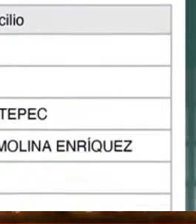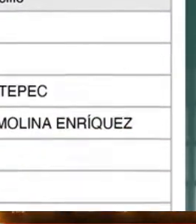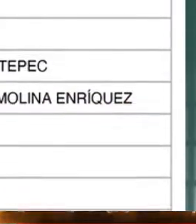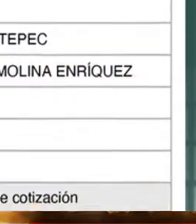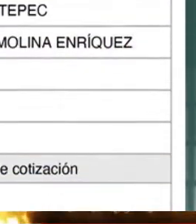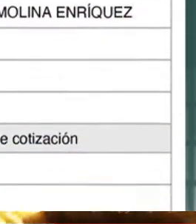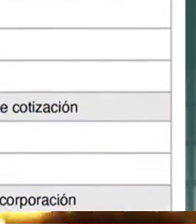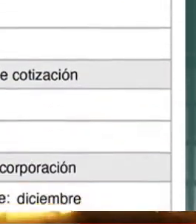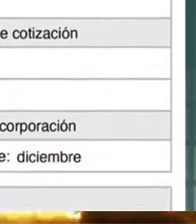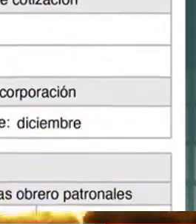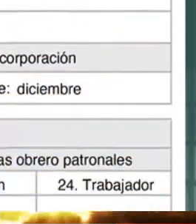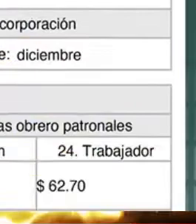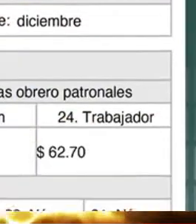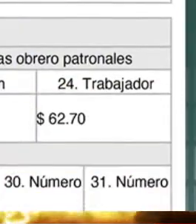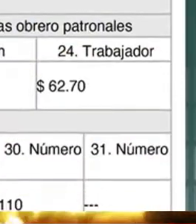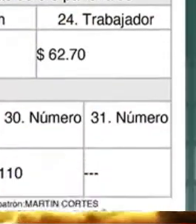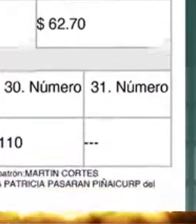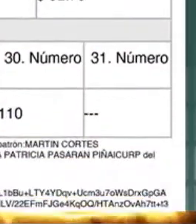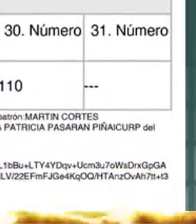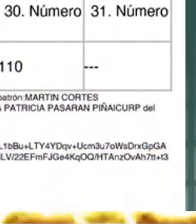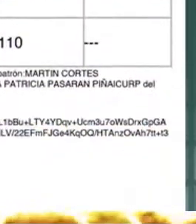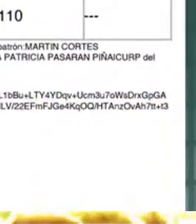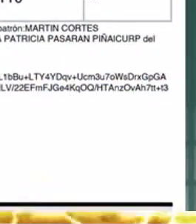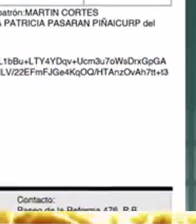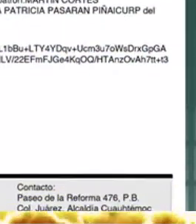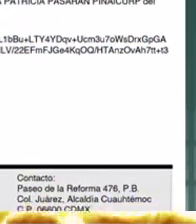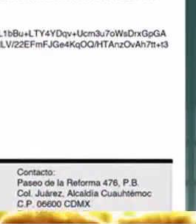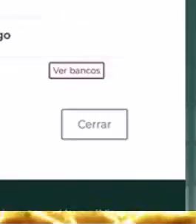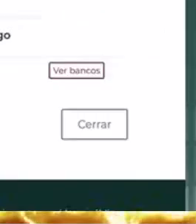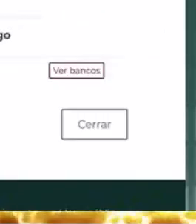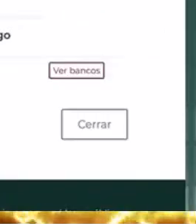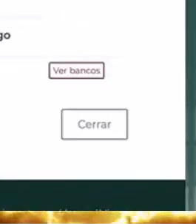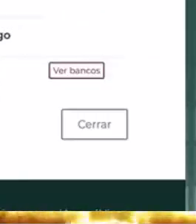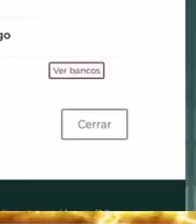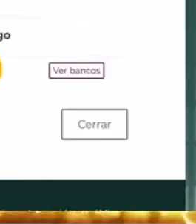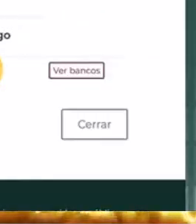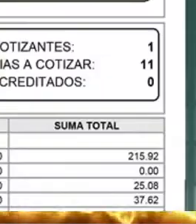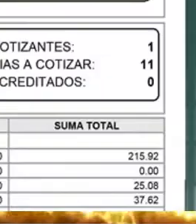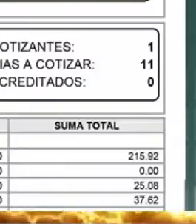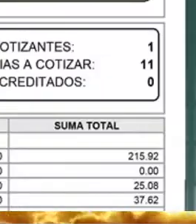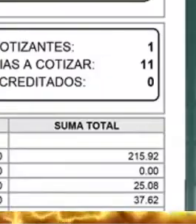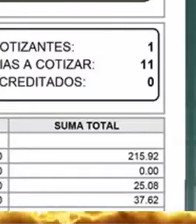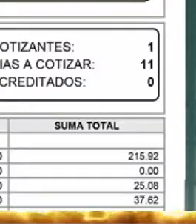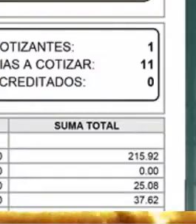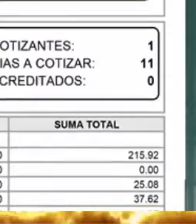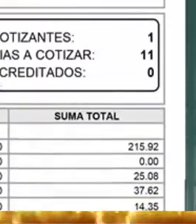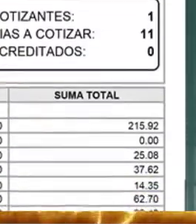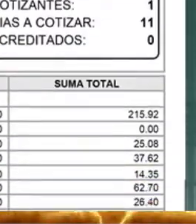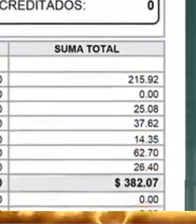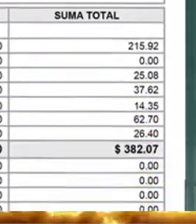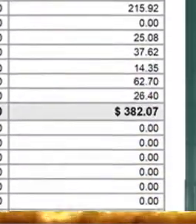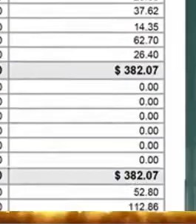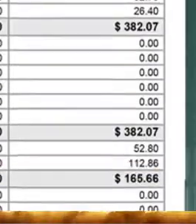solicitud y la línea para pago con la que podrás cubrir la cuota en línea o en la ventanilla de cualquier banco.